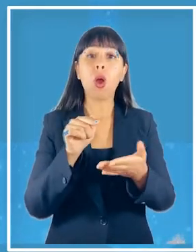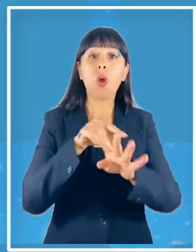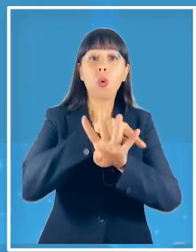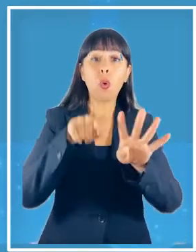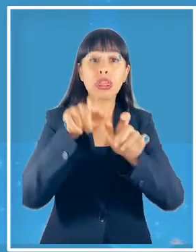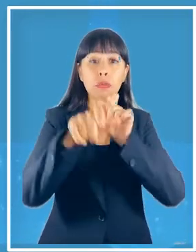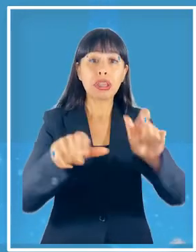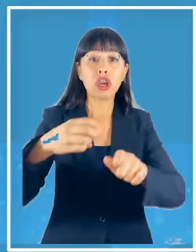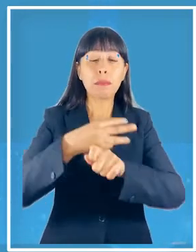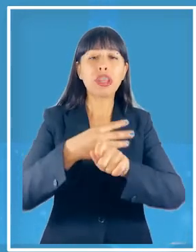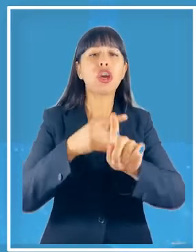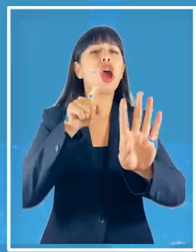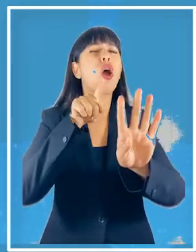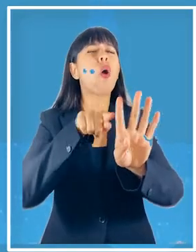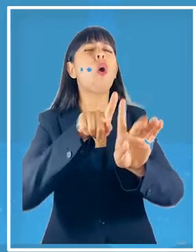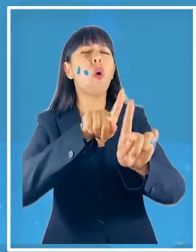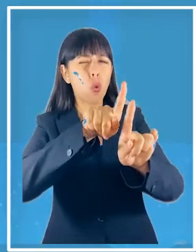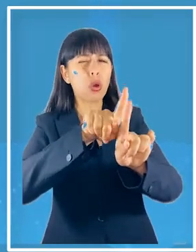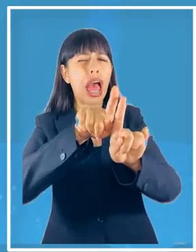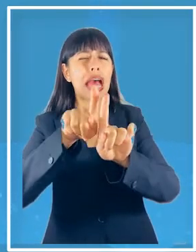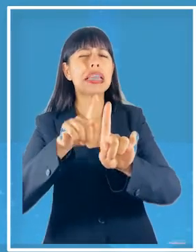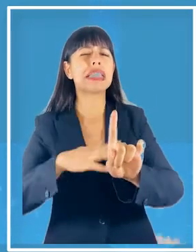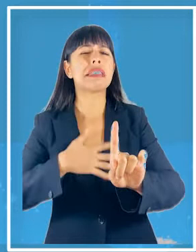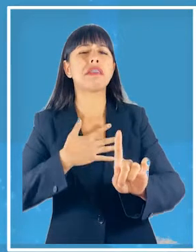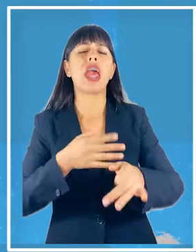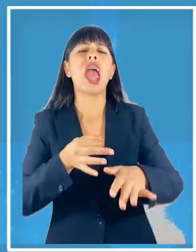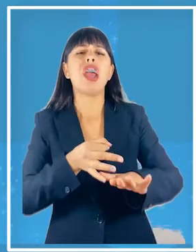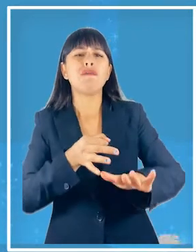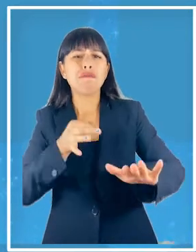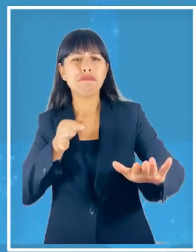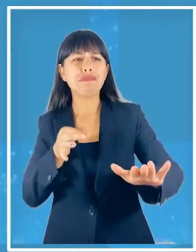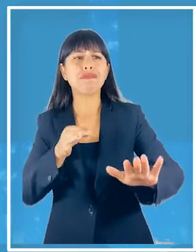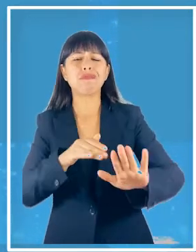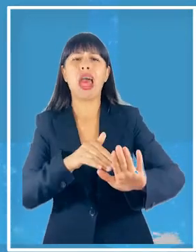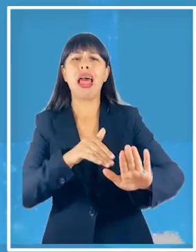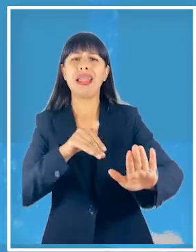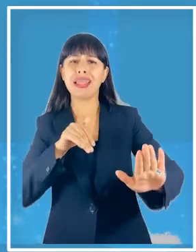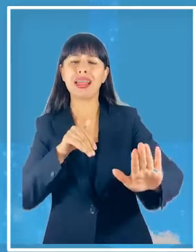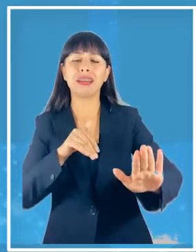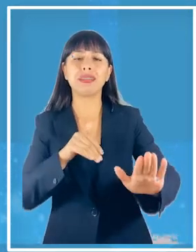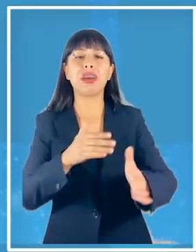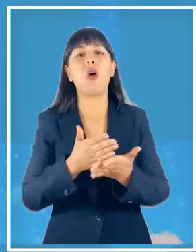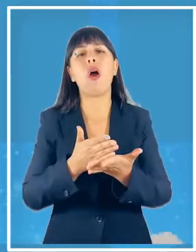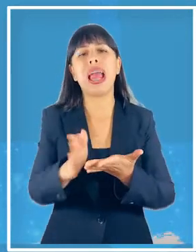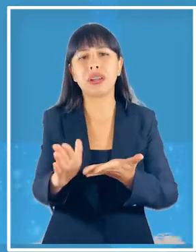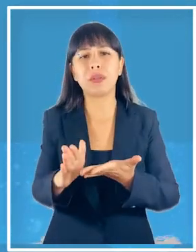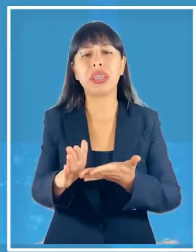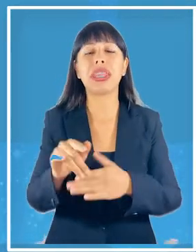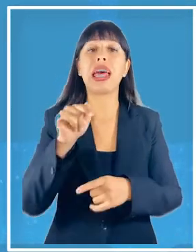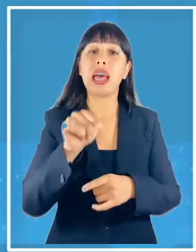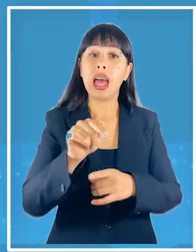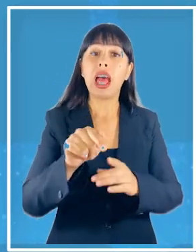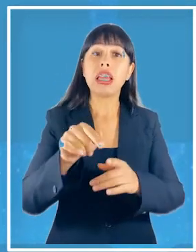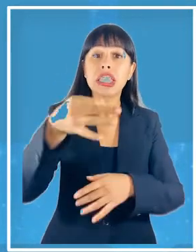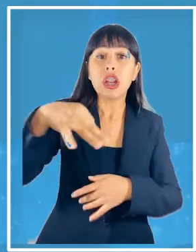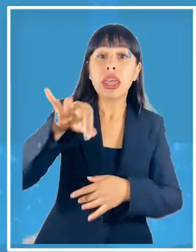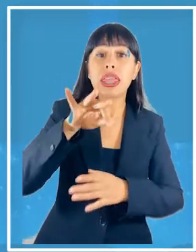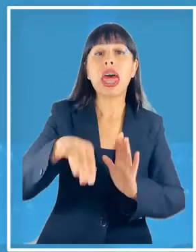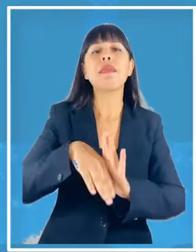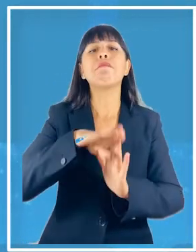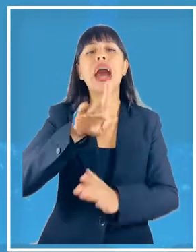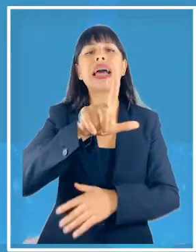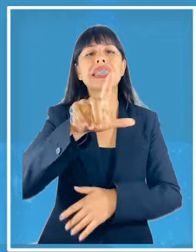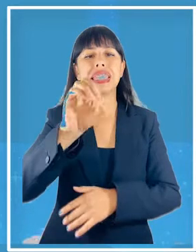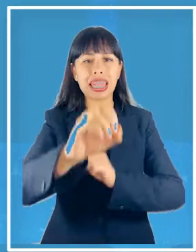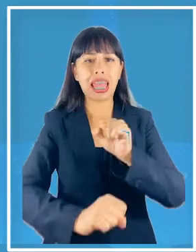cuatro personas mayores se siente aislada o excluida de los demás el sentimiento de soledad aumenta en las personas mayores de